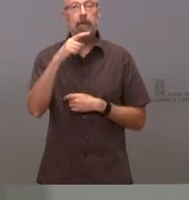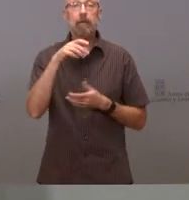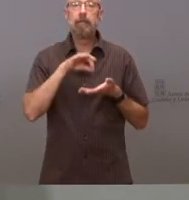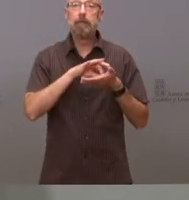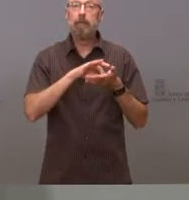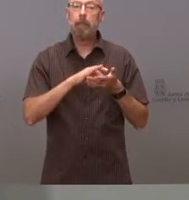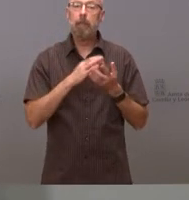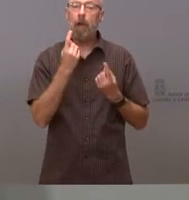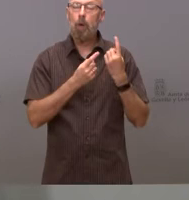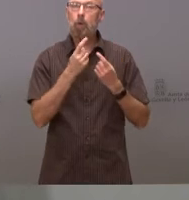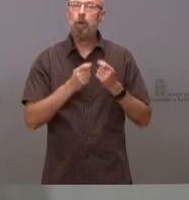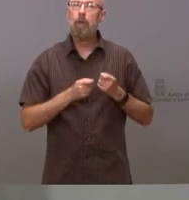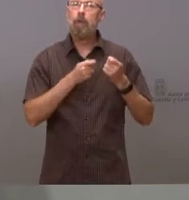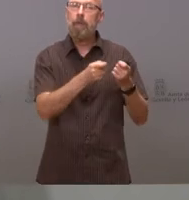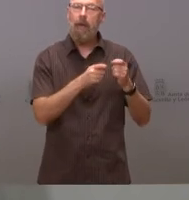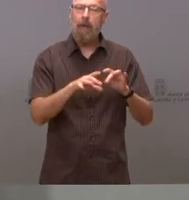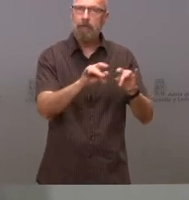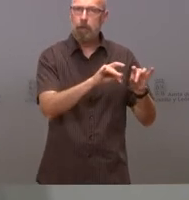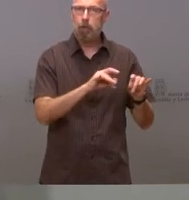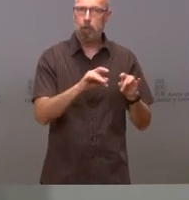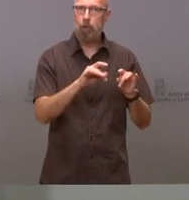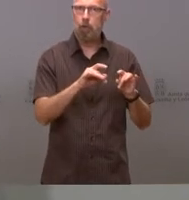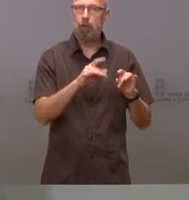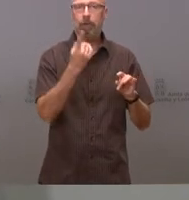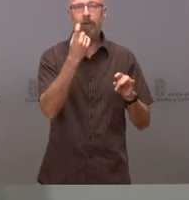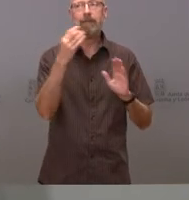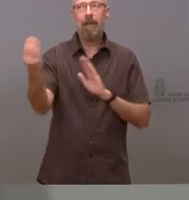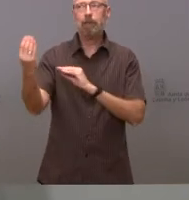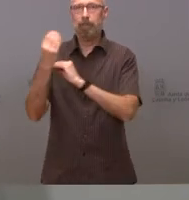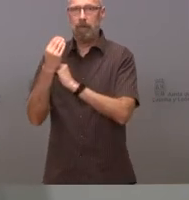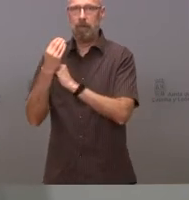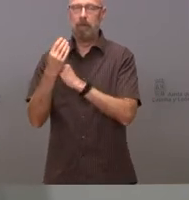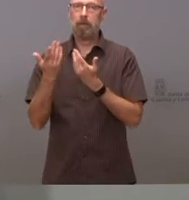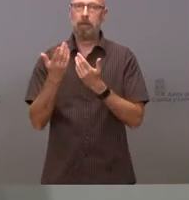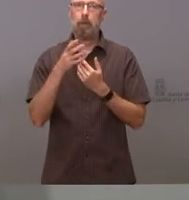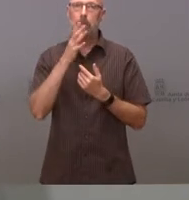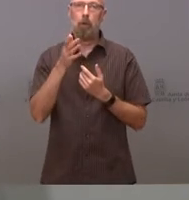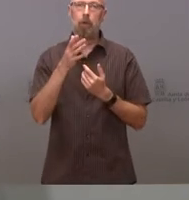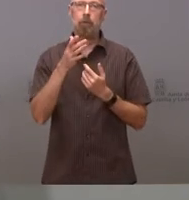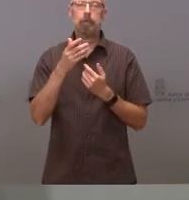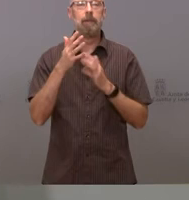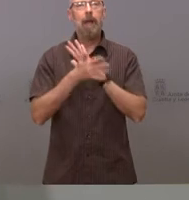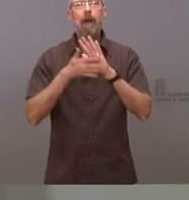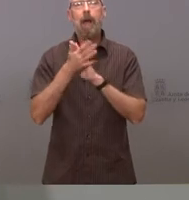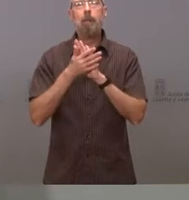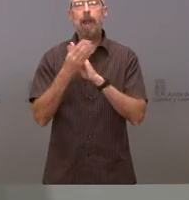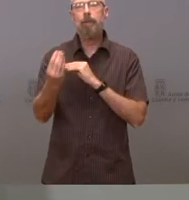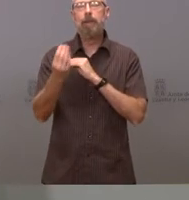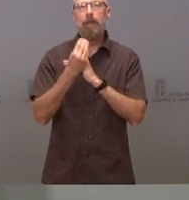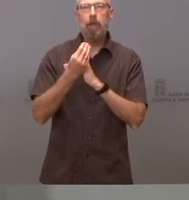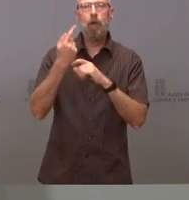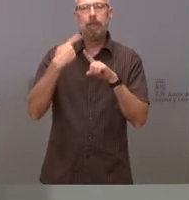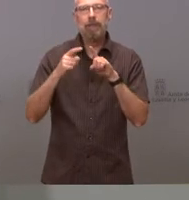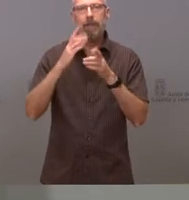territorio y que hay que financiarlos adecuadamente que no se prestan a las personas que cuando se habla de la financiación autonómica de manera